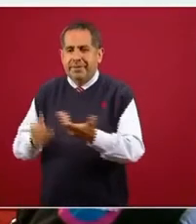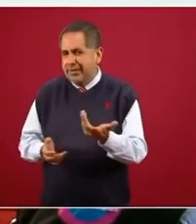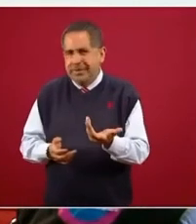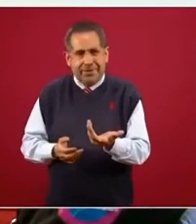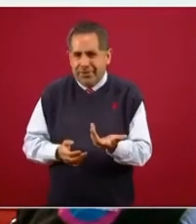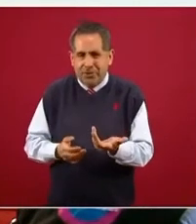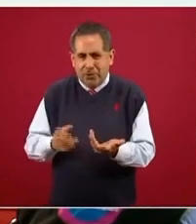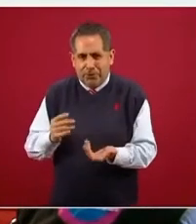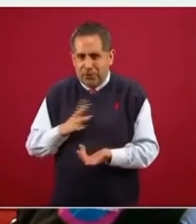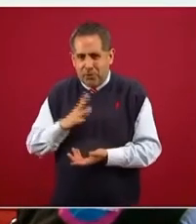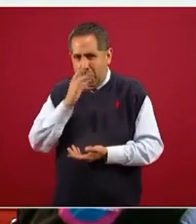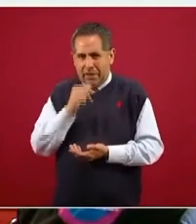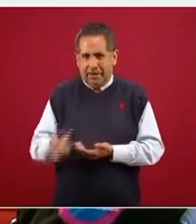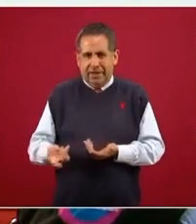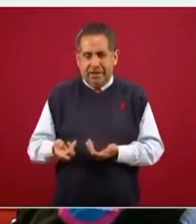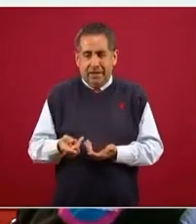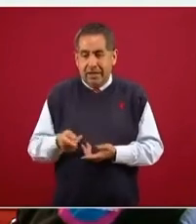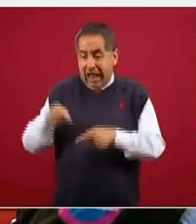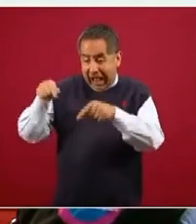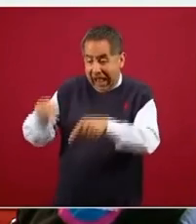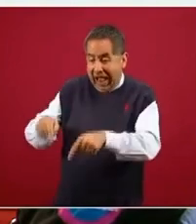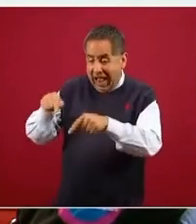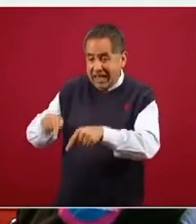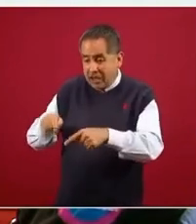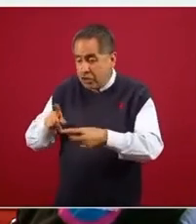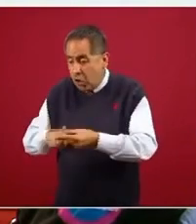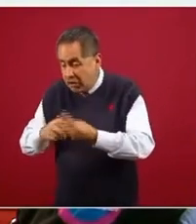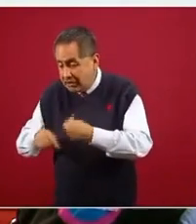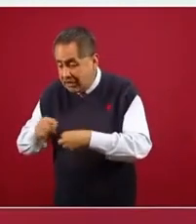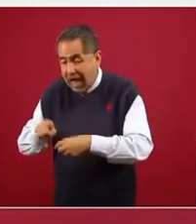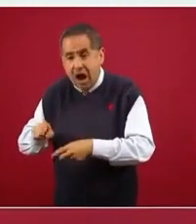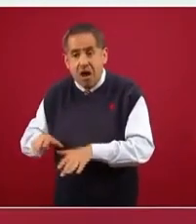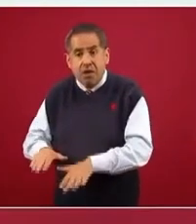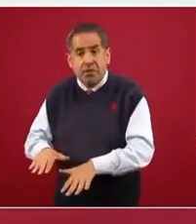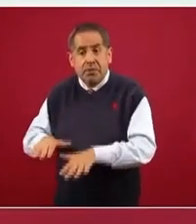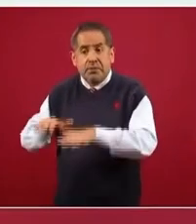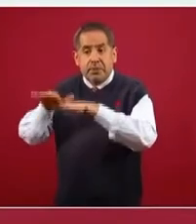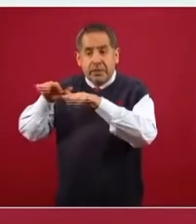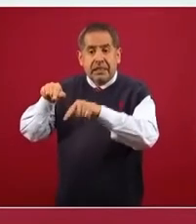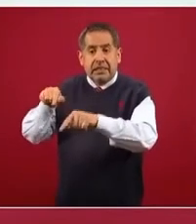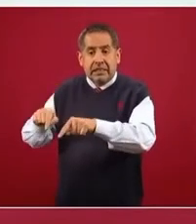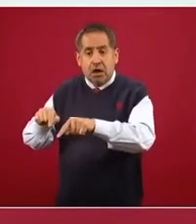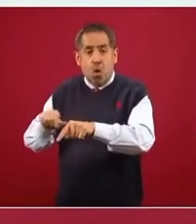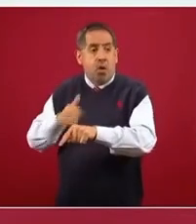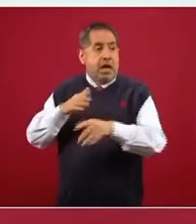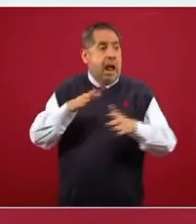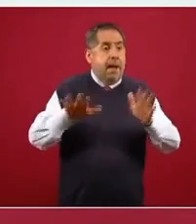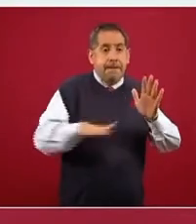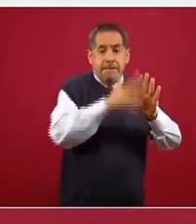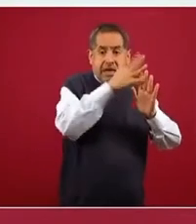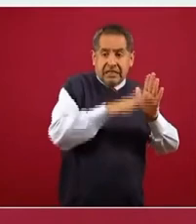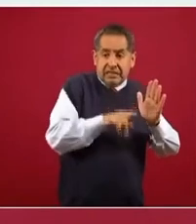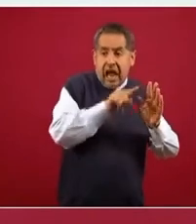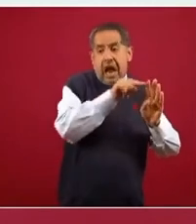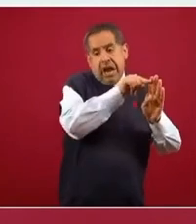pago lo haríamos. No es así. Tenemos que ver, que mover el agua de una presa a otra.